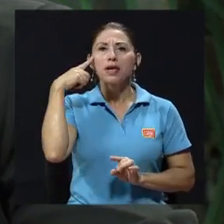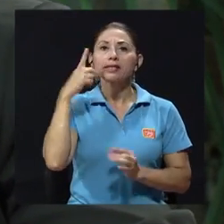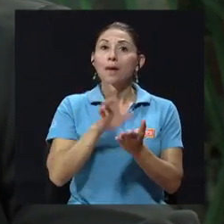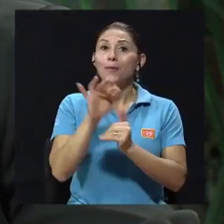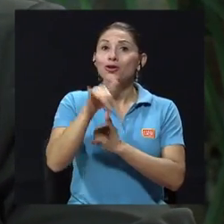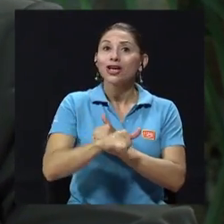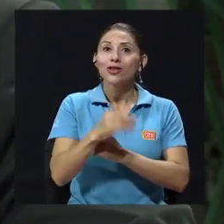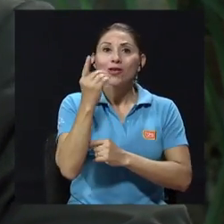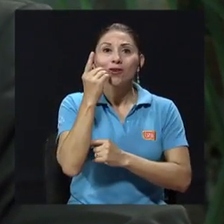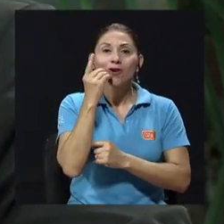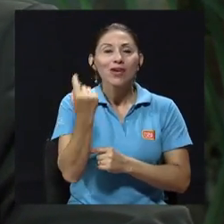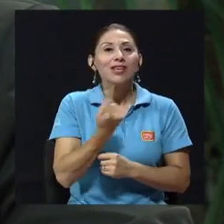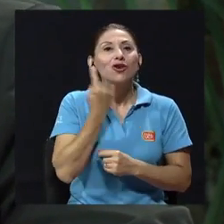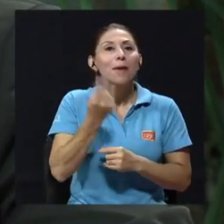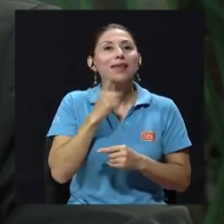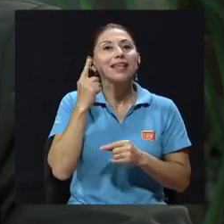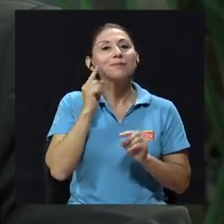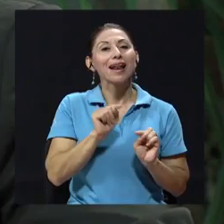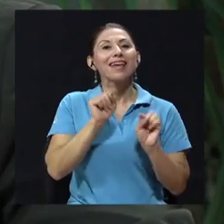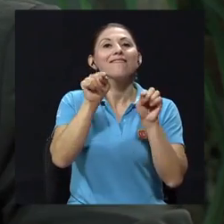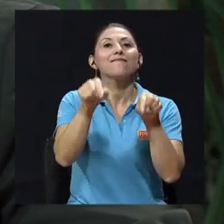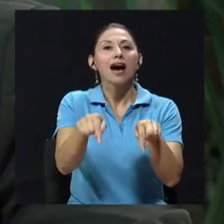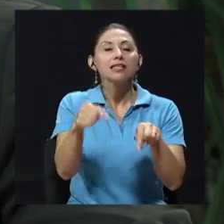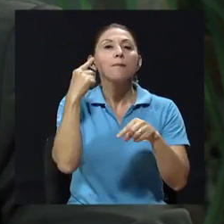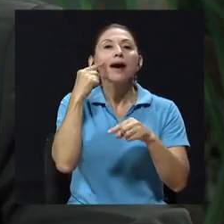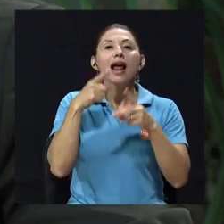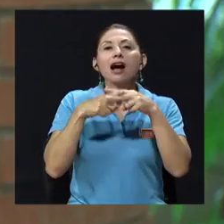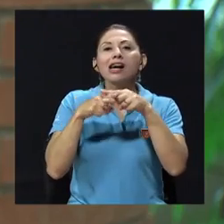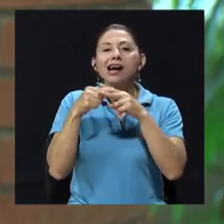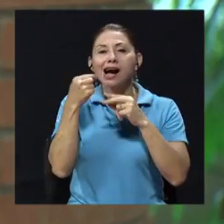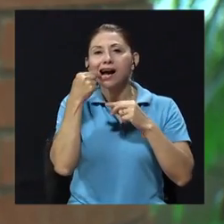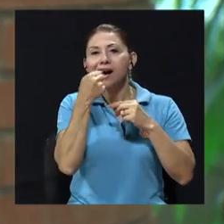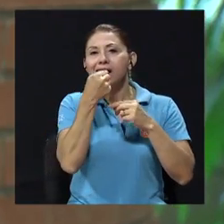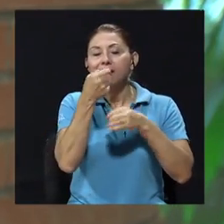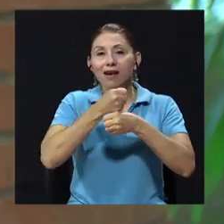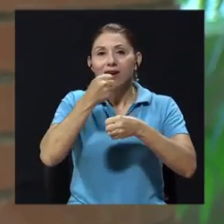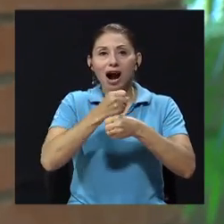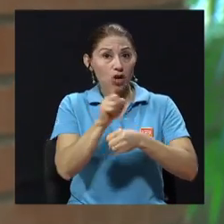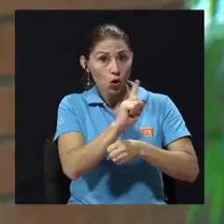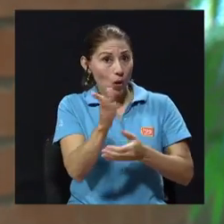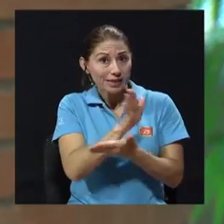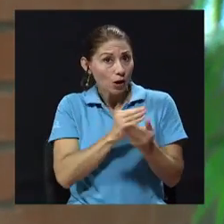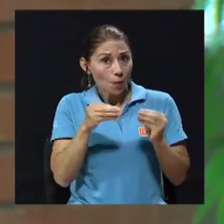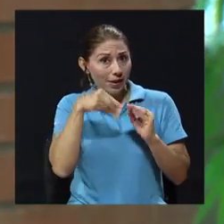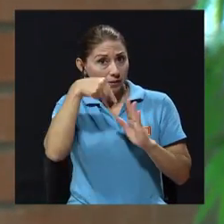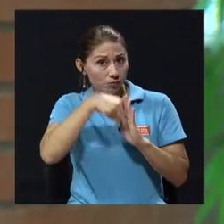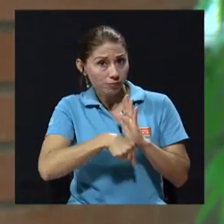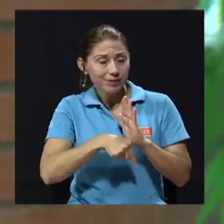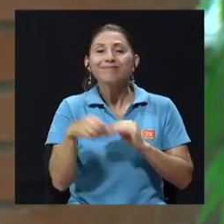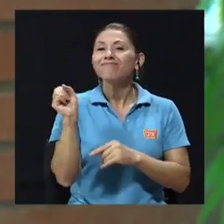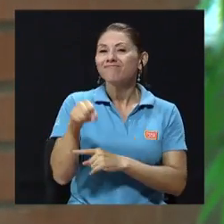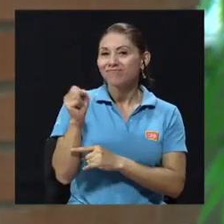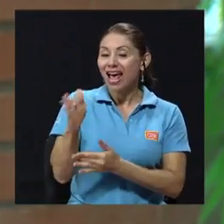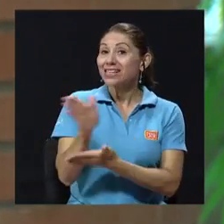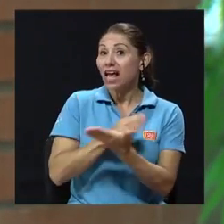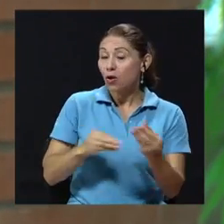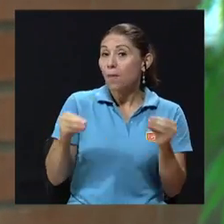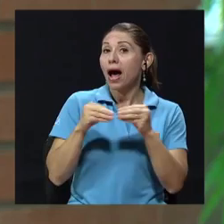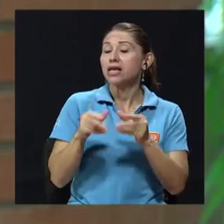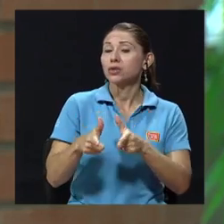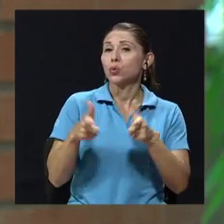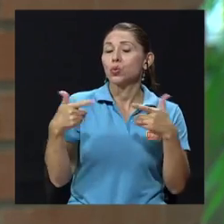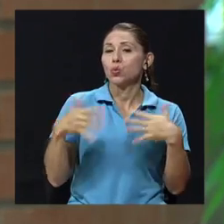es más un proyecto en silla. Estamos hablando de algo más. Sí, es algo bastante grande. Por ejemplo,